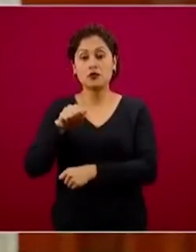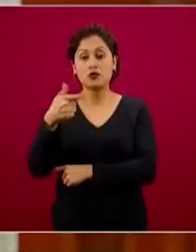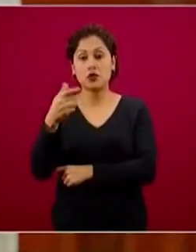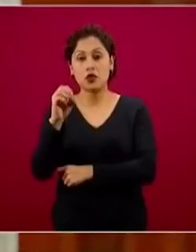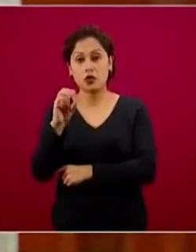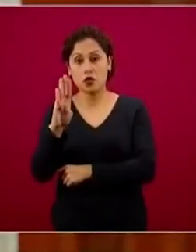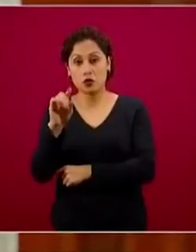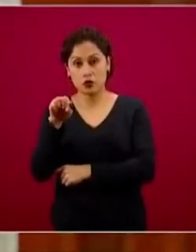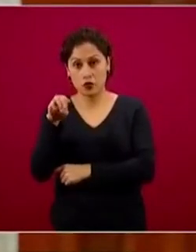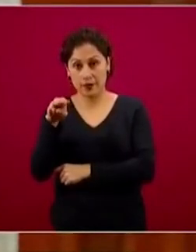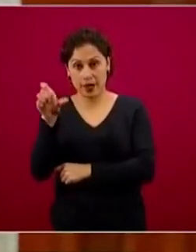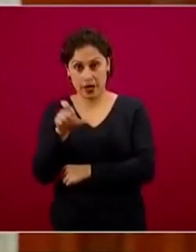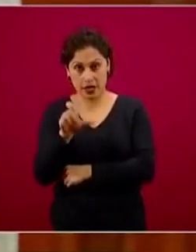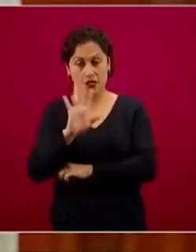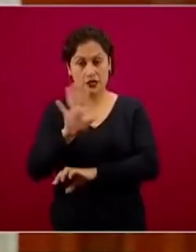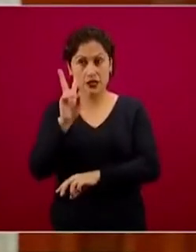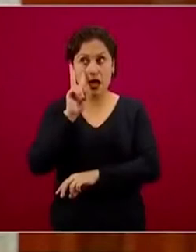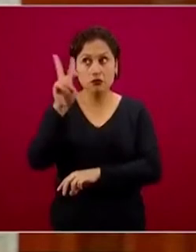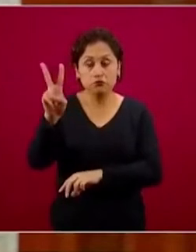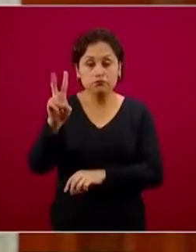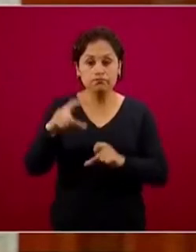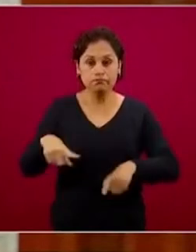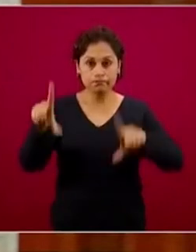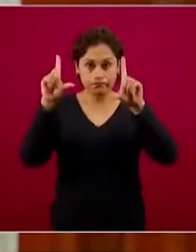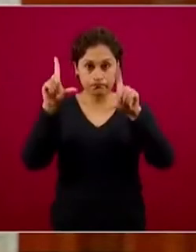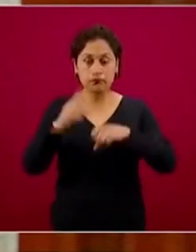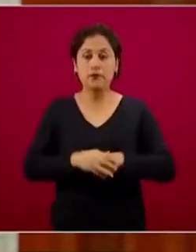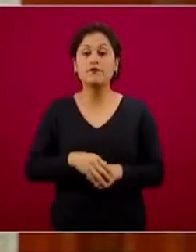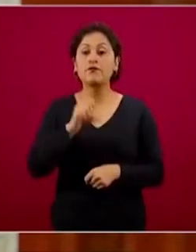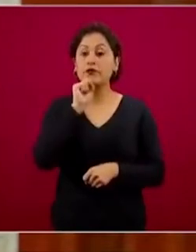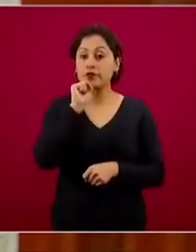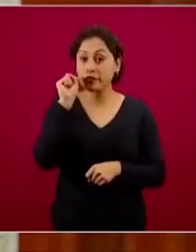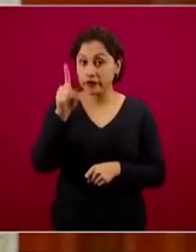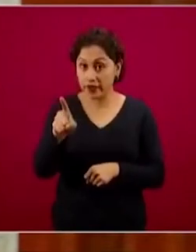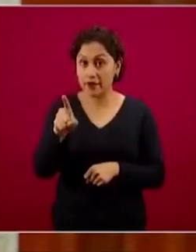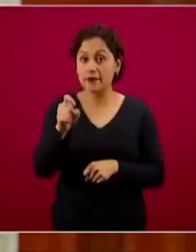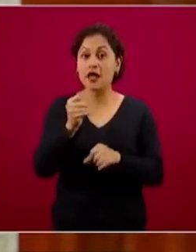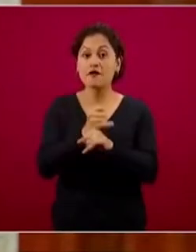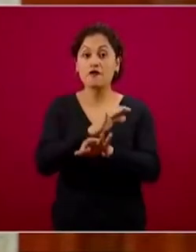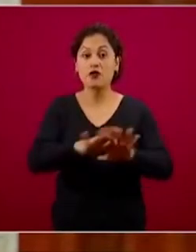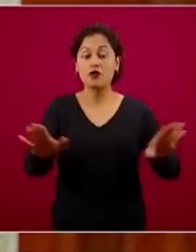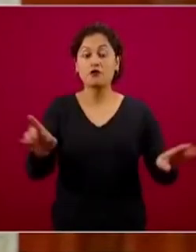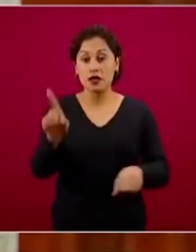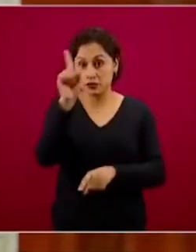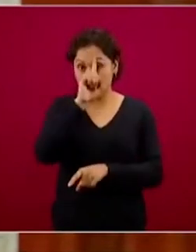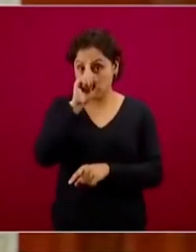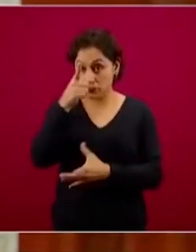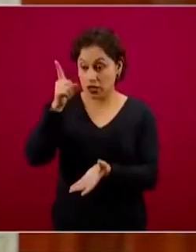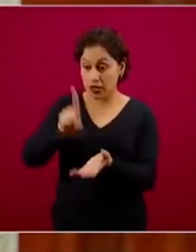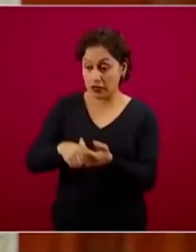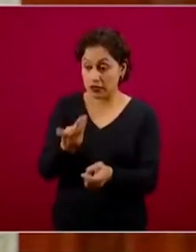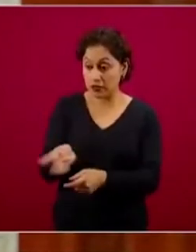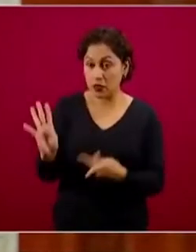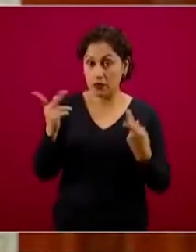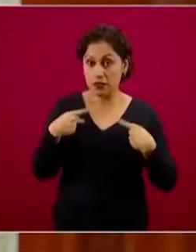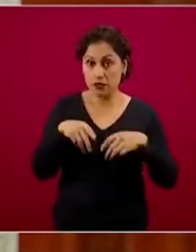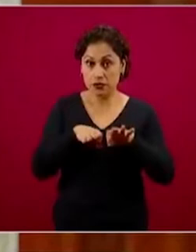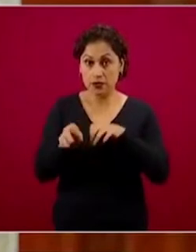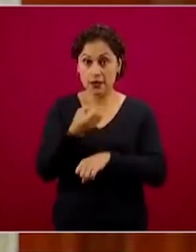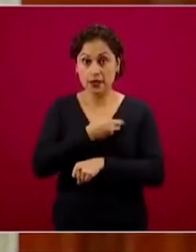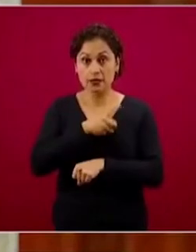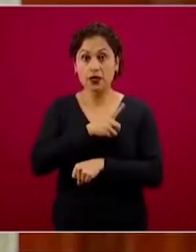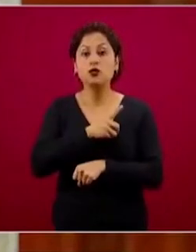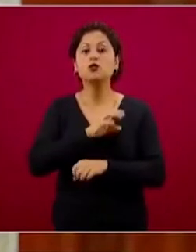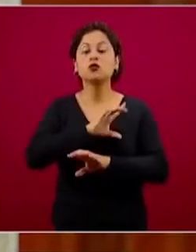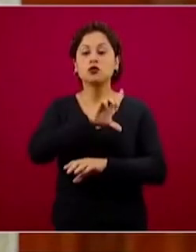así también en la sección de documentos de consulta para personal de salud. Y lo que vamos a hacer es una campaña